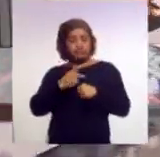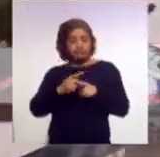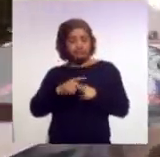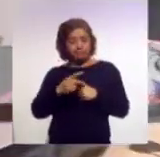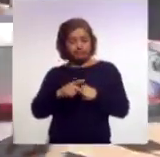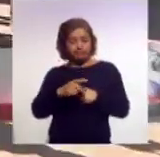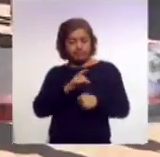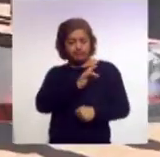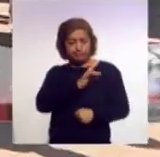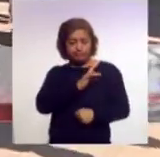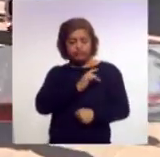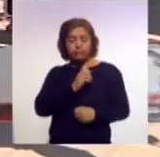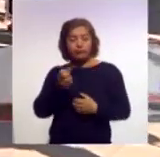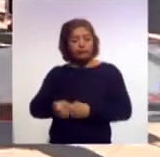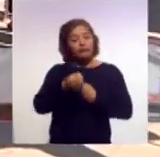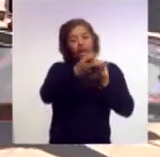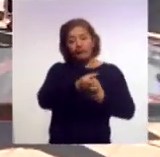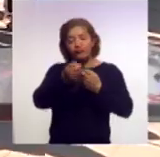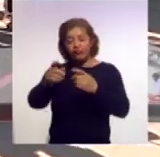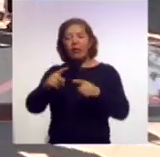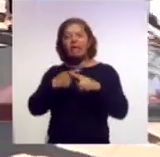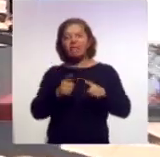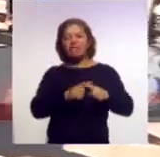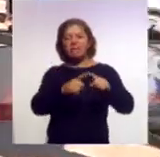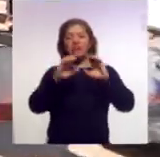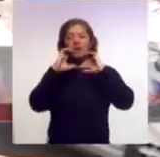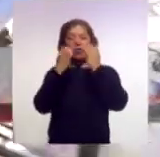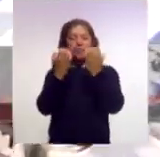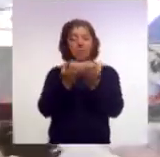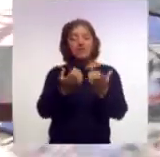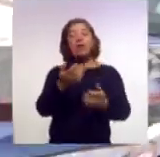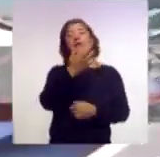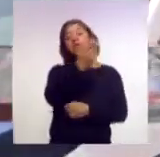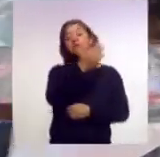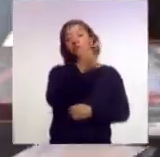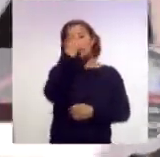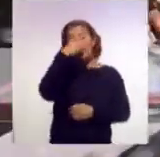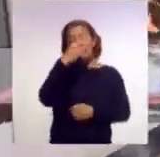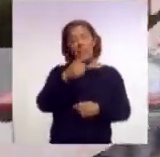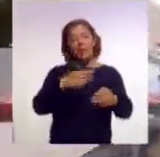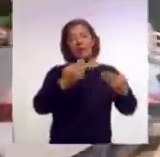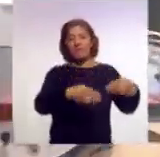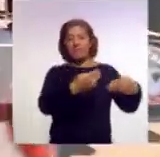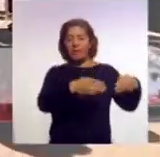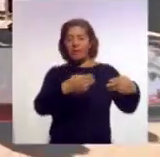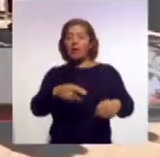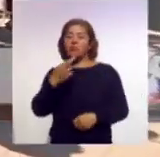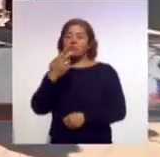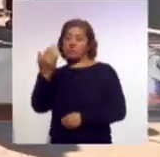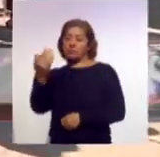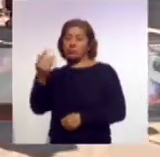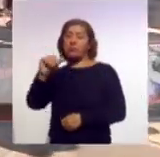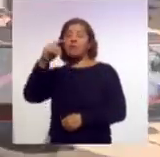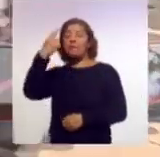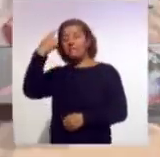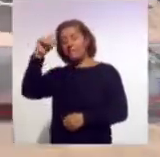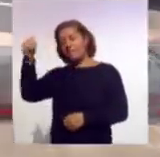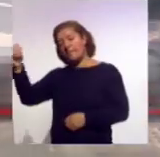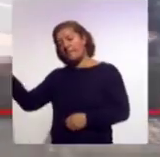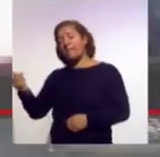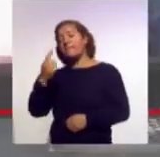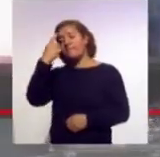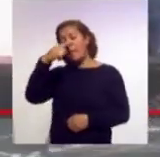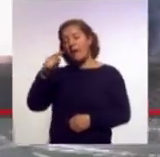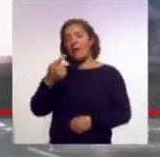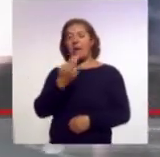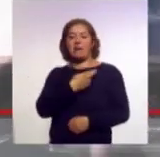comités de vecinos vigilantes, 50 para comercios del primer cuadro y 50 más para restaurantes y negocios en diversas zonas de